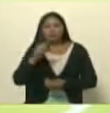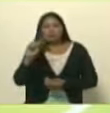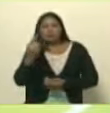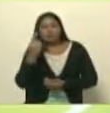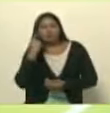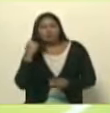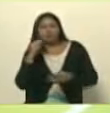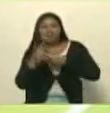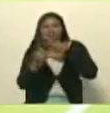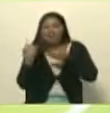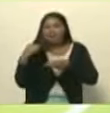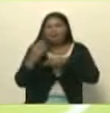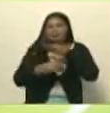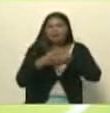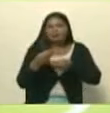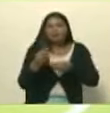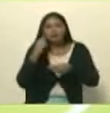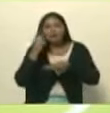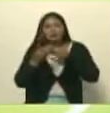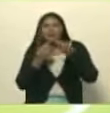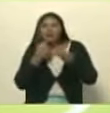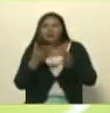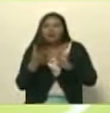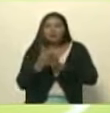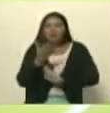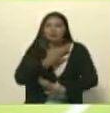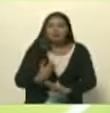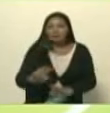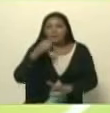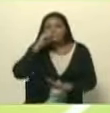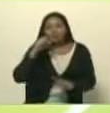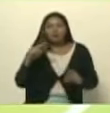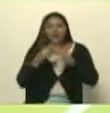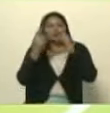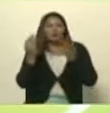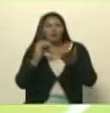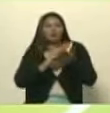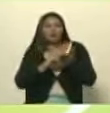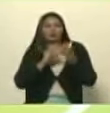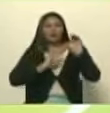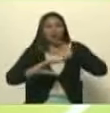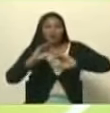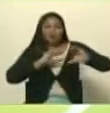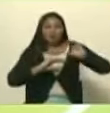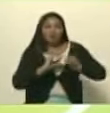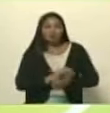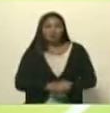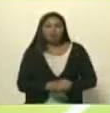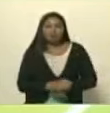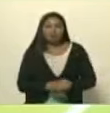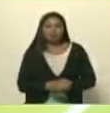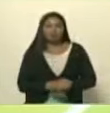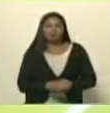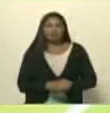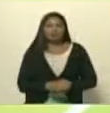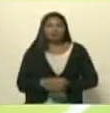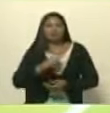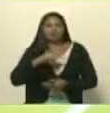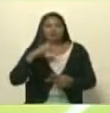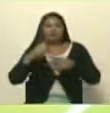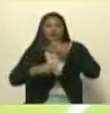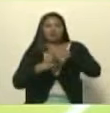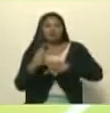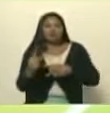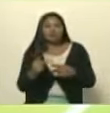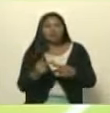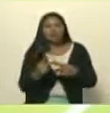hacer es lo que nos ha exigido el presidente Nicolás Maduro Moro, salir al reencuentro de las comunidades. Nosotros venimos de un proceso de